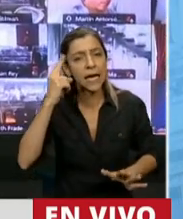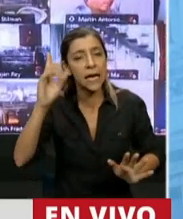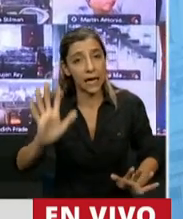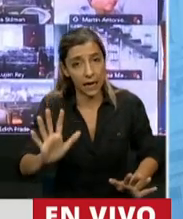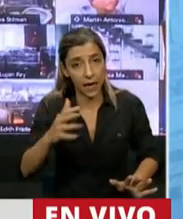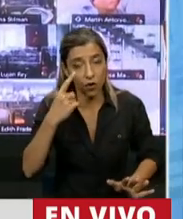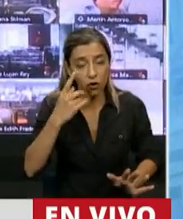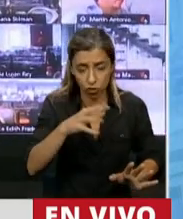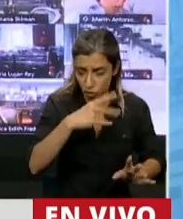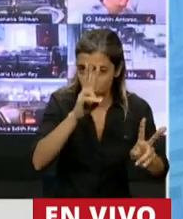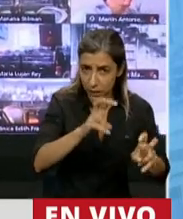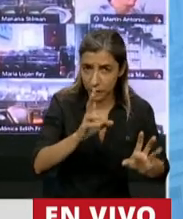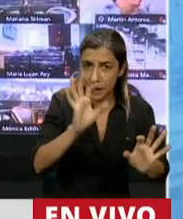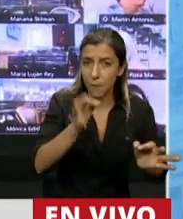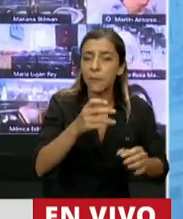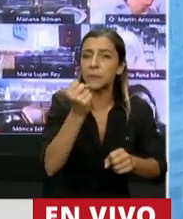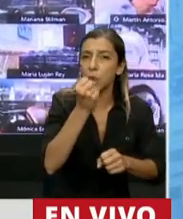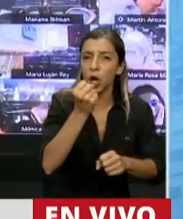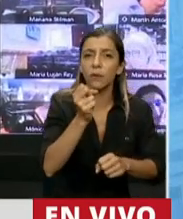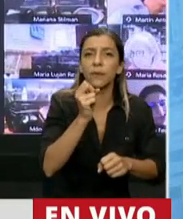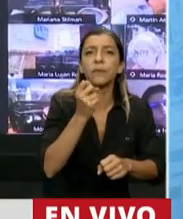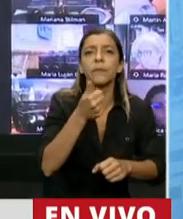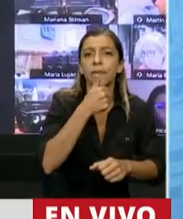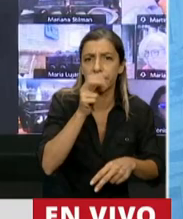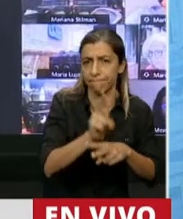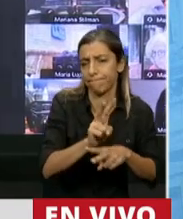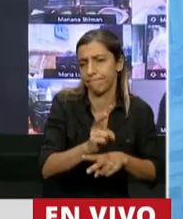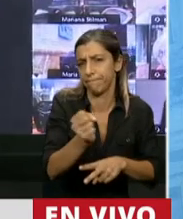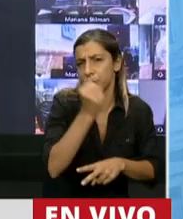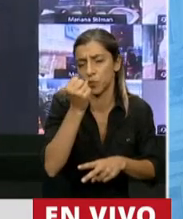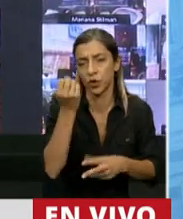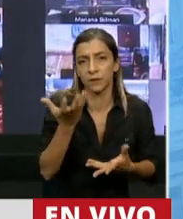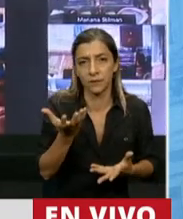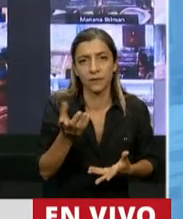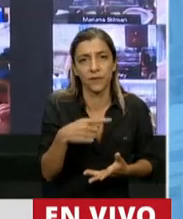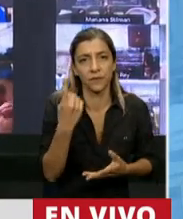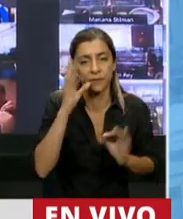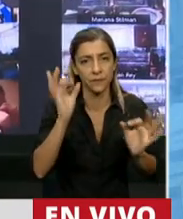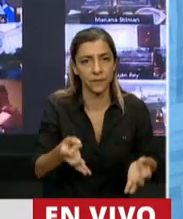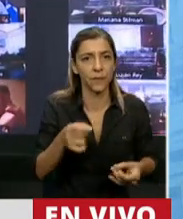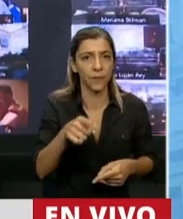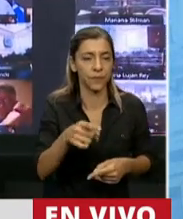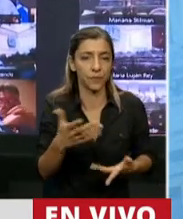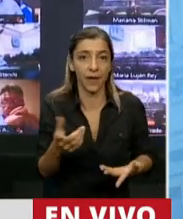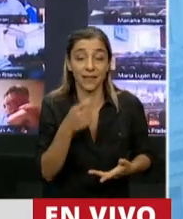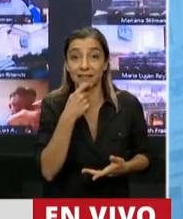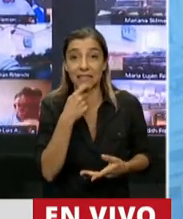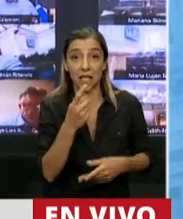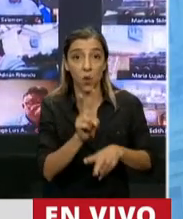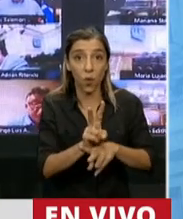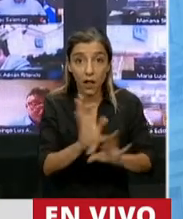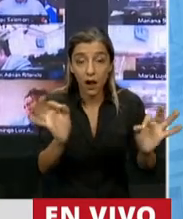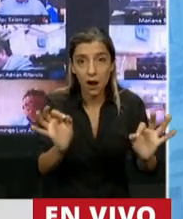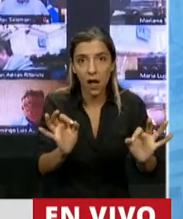tratando es importante, hablamos del cuidado del agua, hablamos de una reserva que evidentemente si no somos cuidadosos,